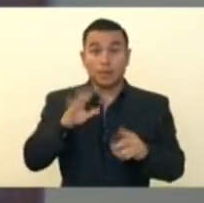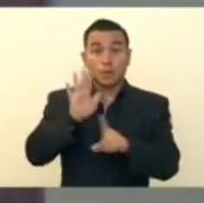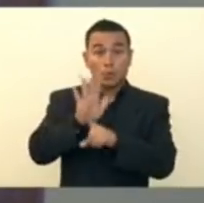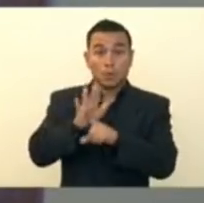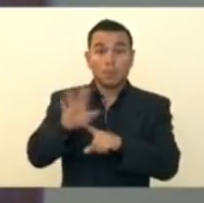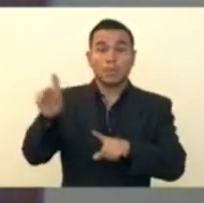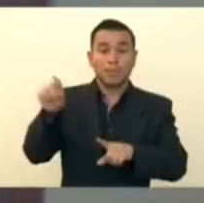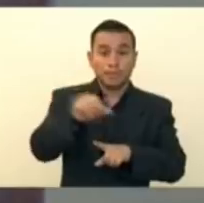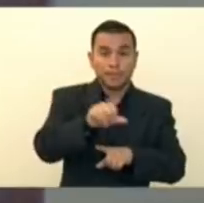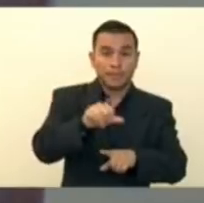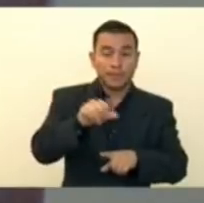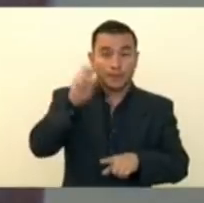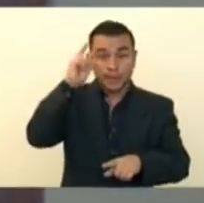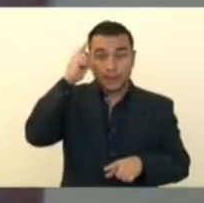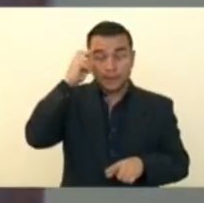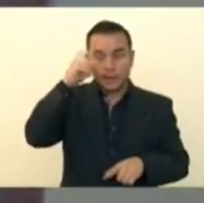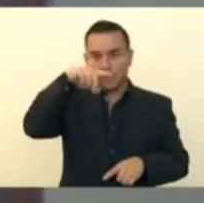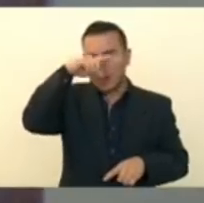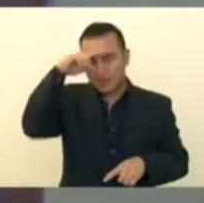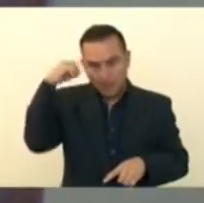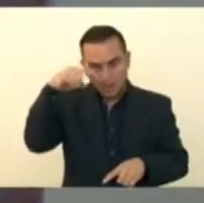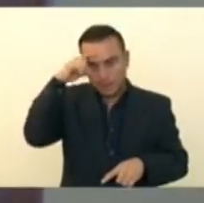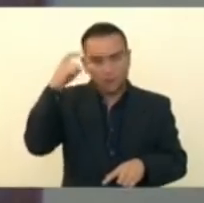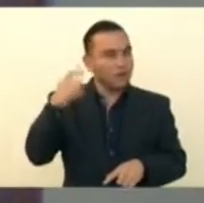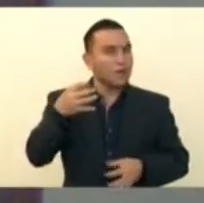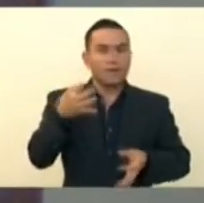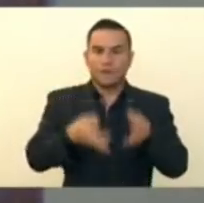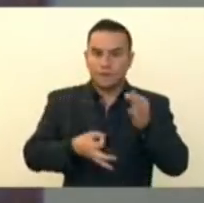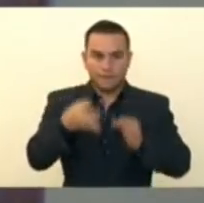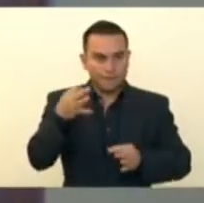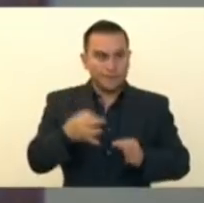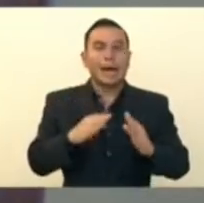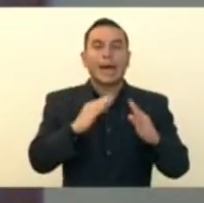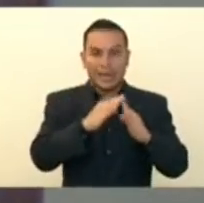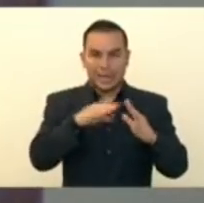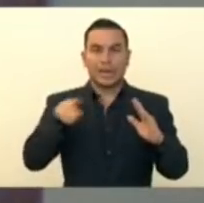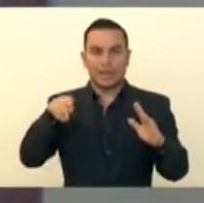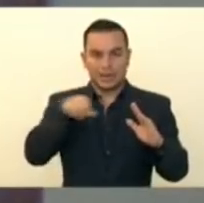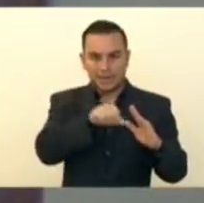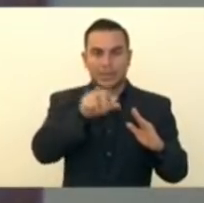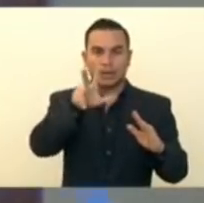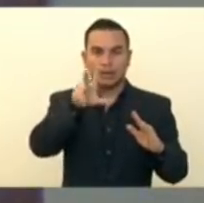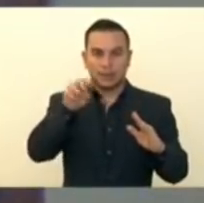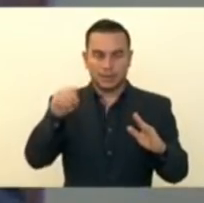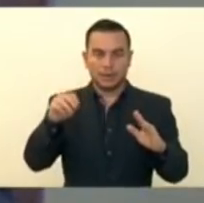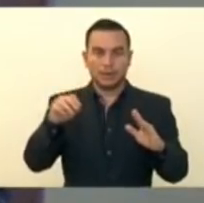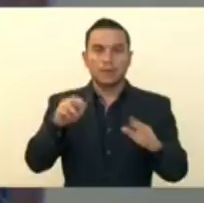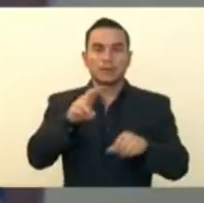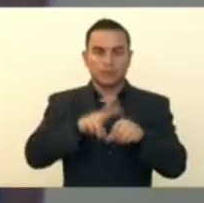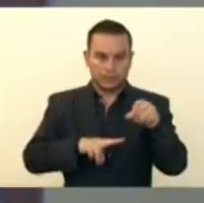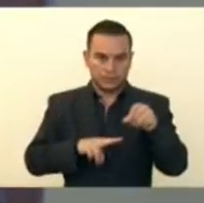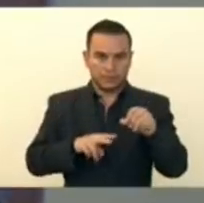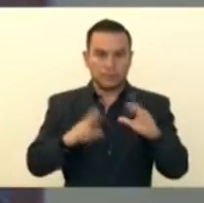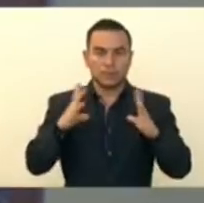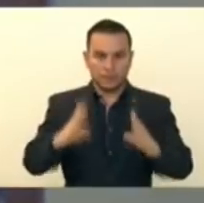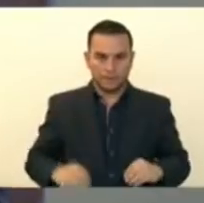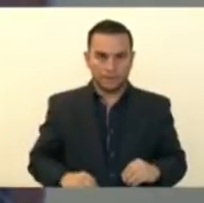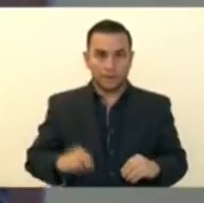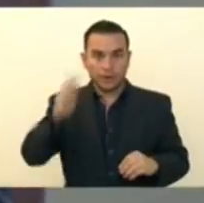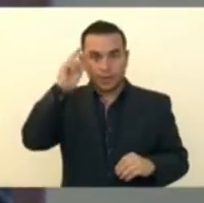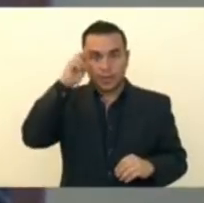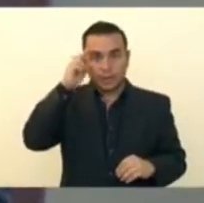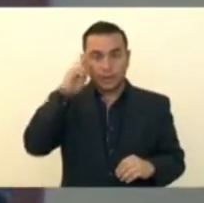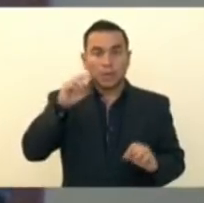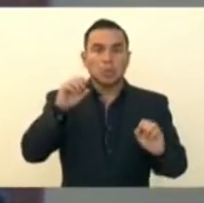Y esto depende de la solidaridad y pues si están recibiendo el mismo salario que recibían antes y pues evidentemente no pueden gastarlo en